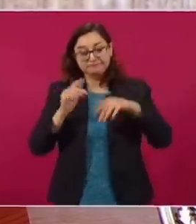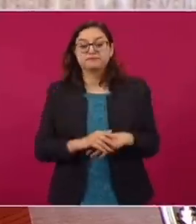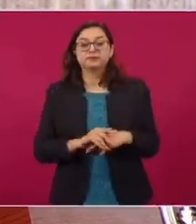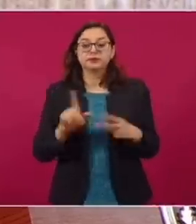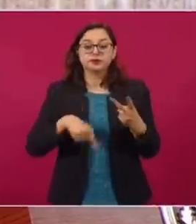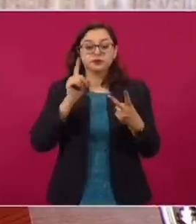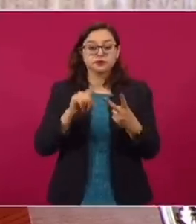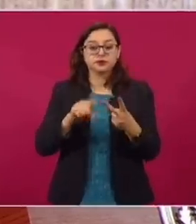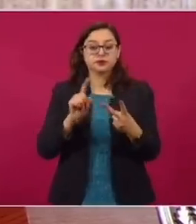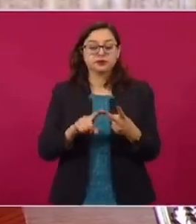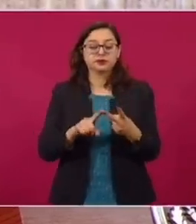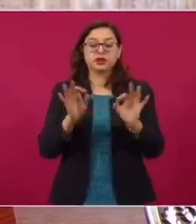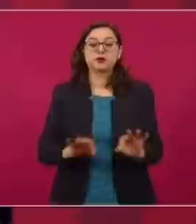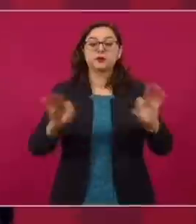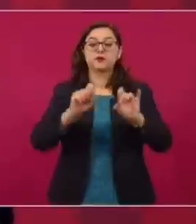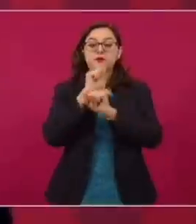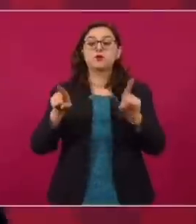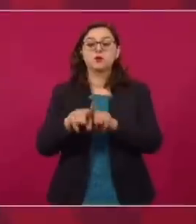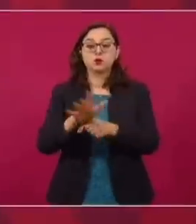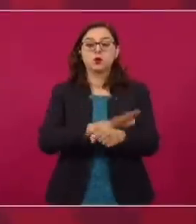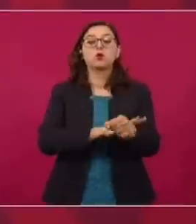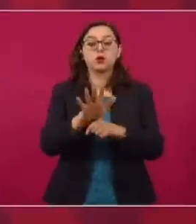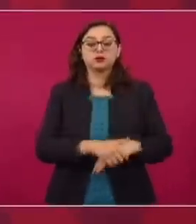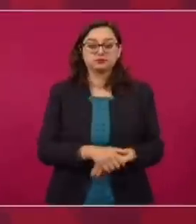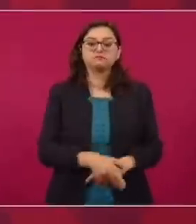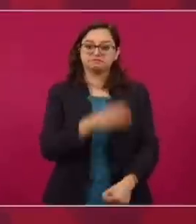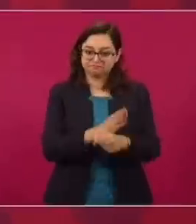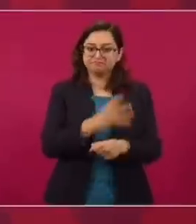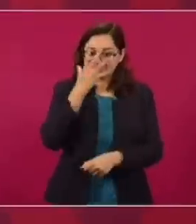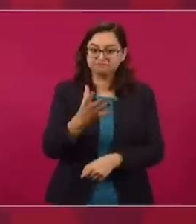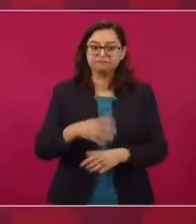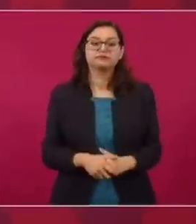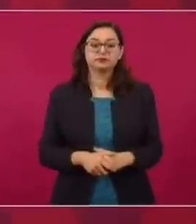lo otro que nos hace diferentes es que no se permite la incunidad.